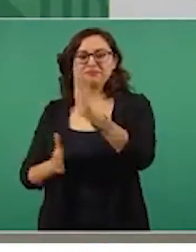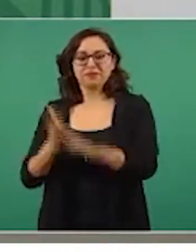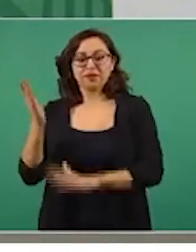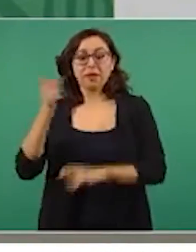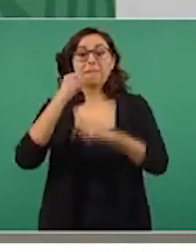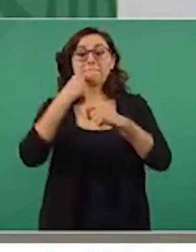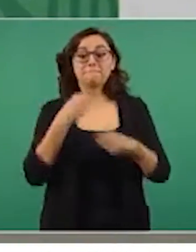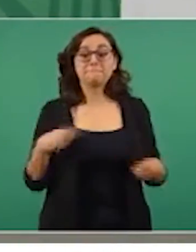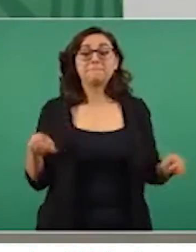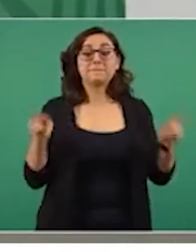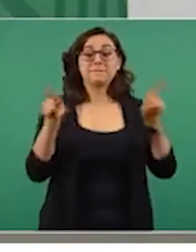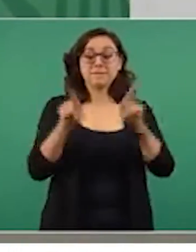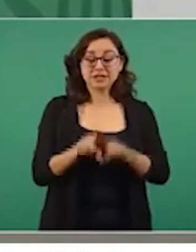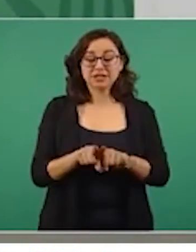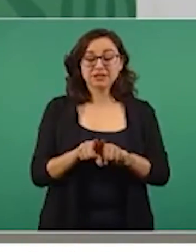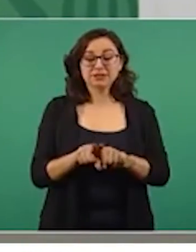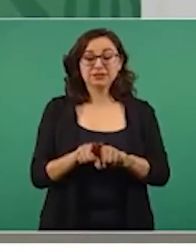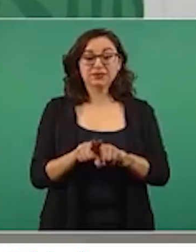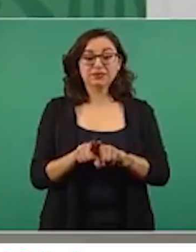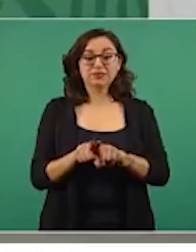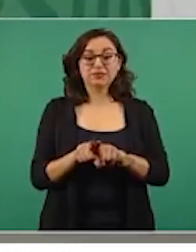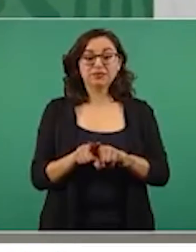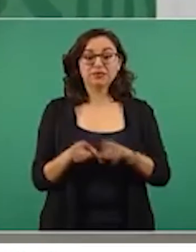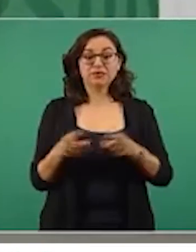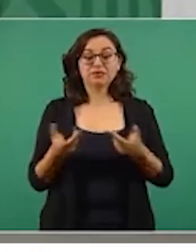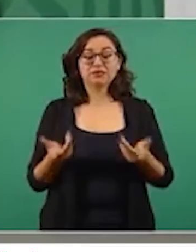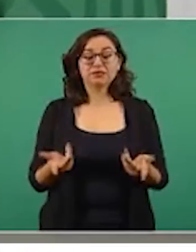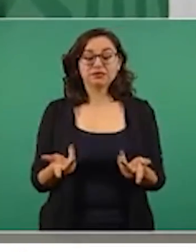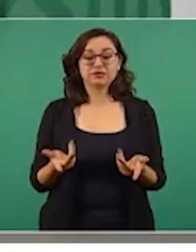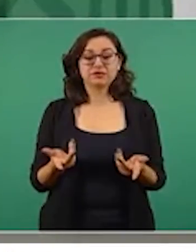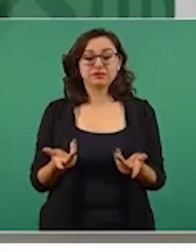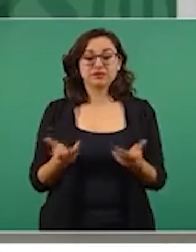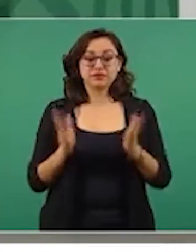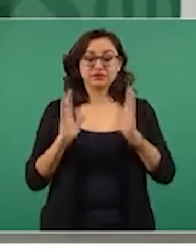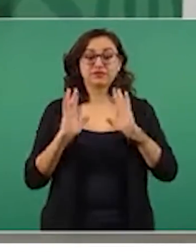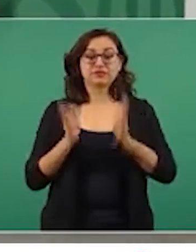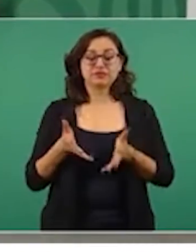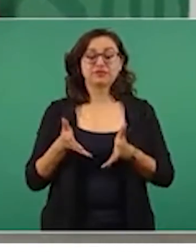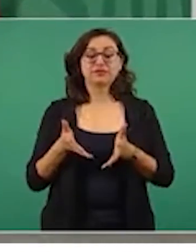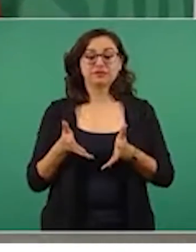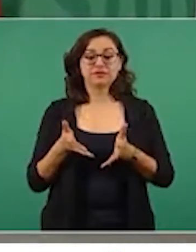está vacunando a